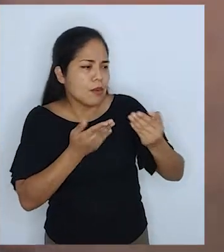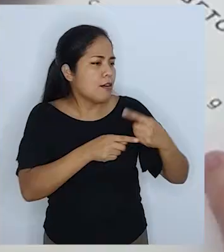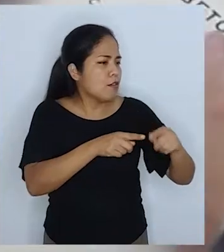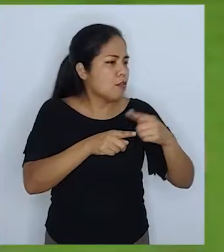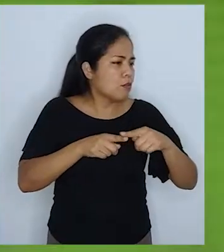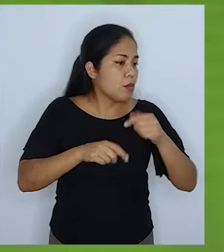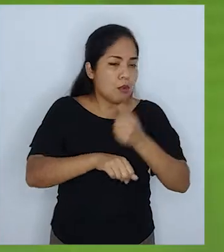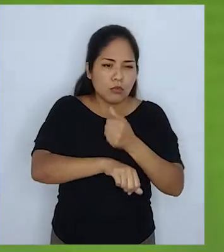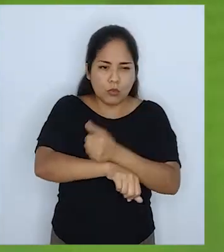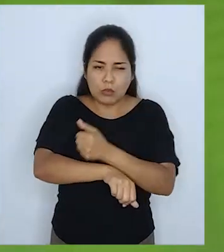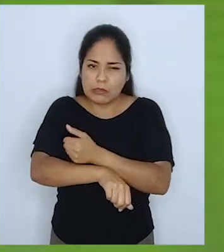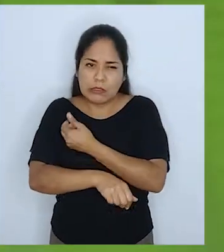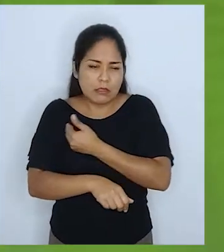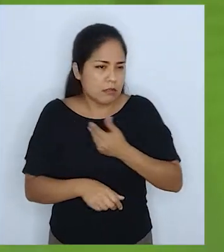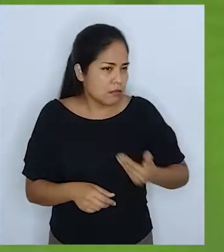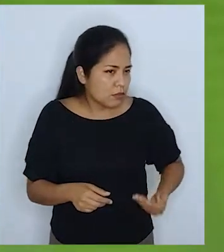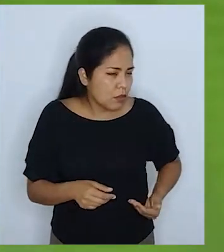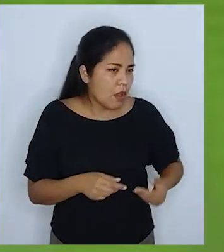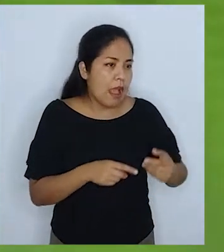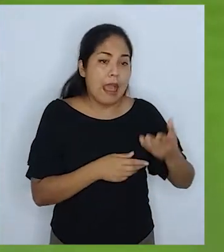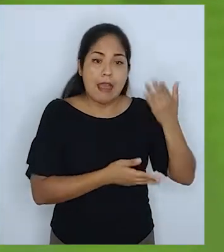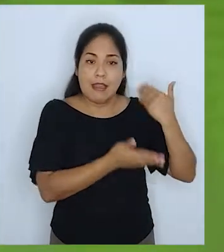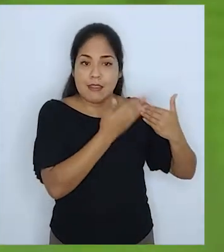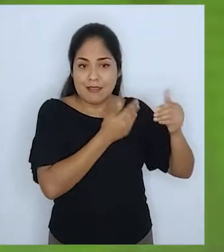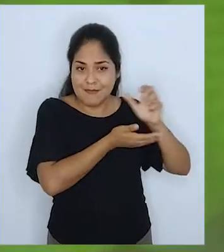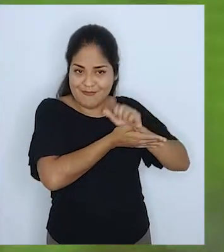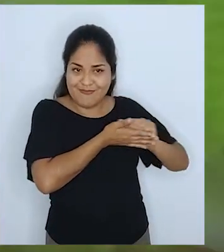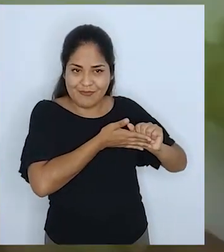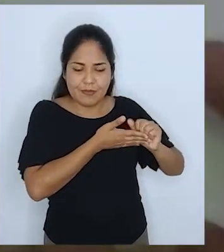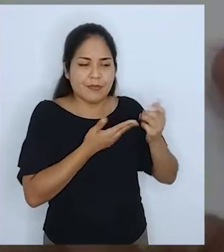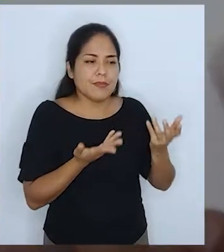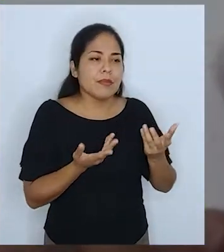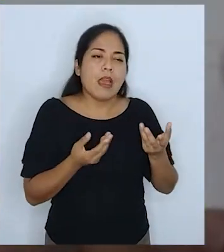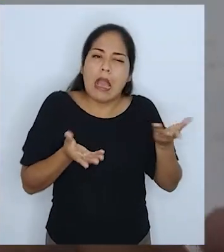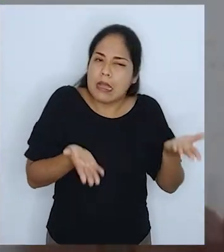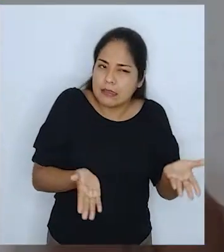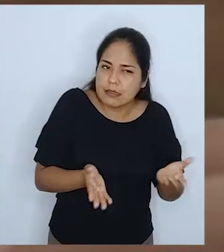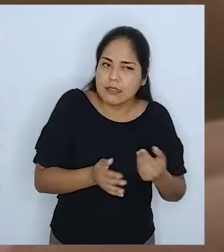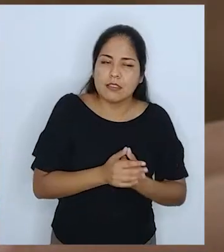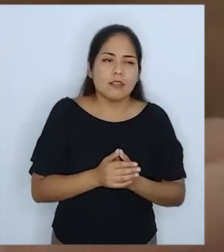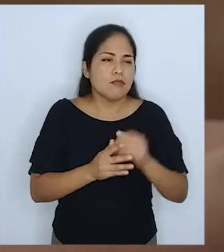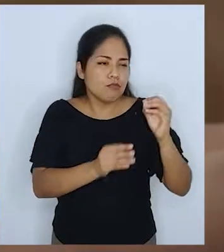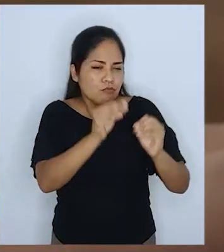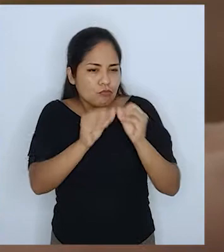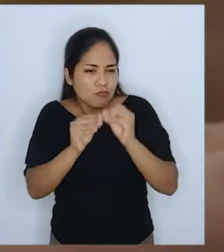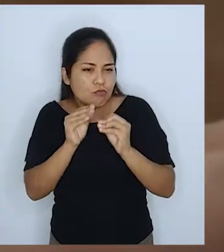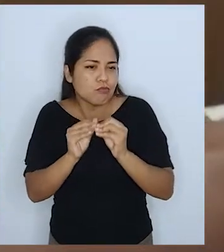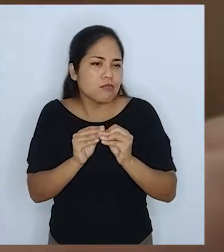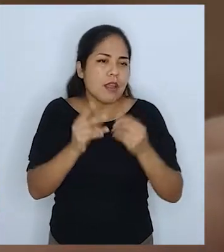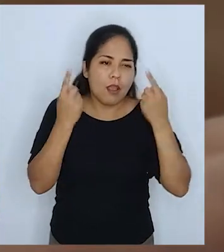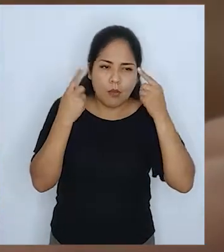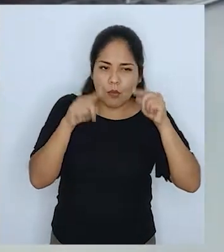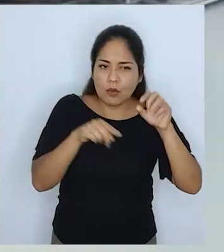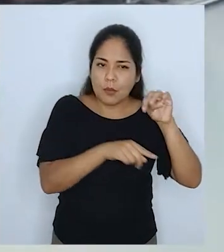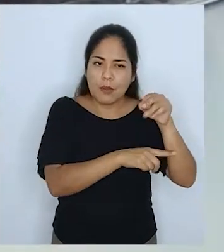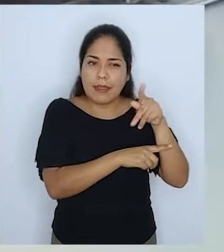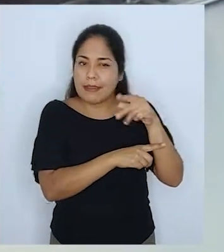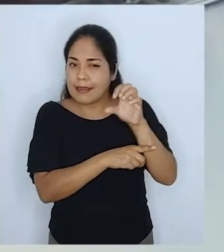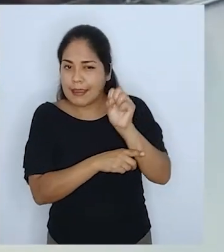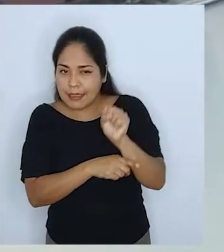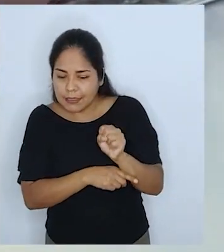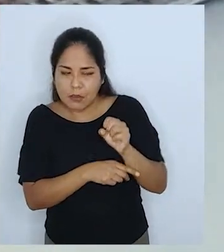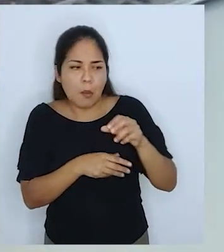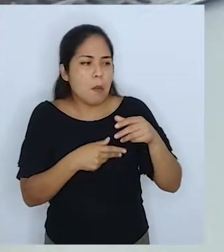representantes del legislativo en los últimos meses, a fin de lograr la adecuación del Tratado de Marrakech, con el objetivo de